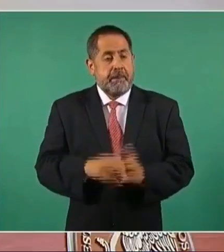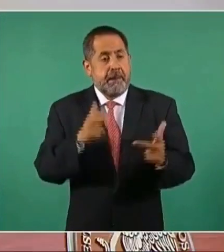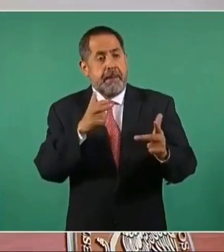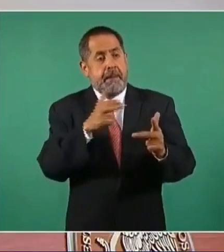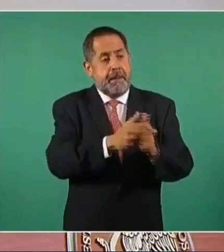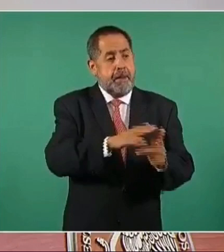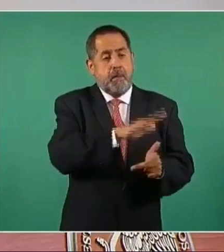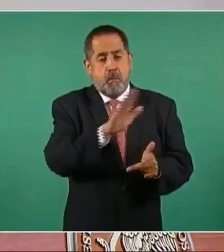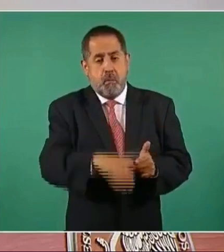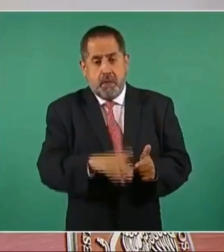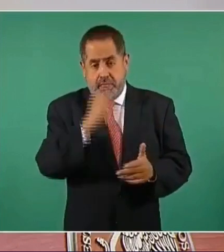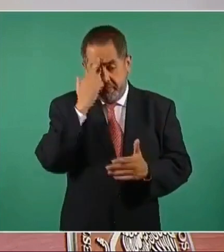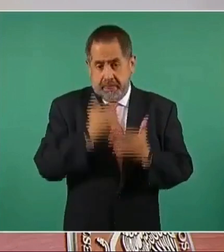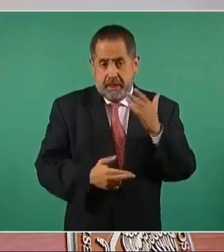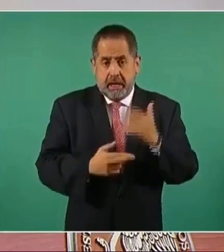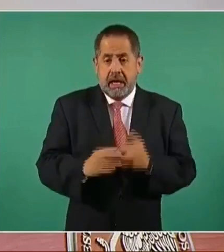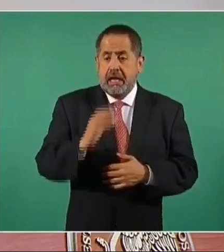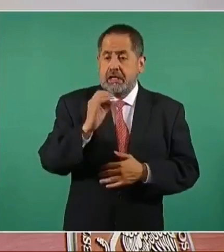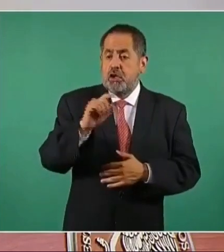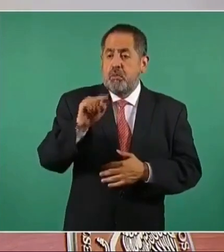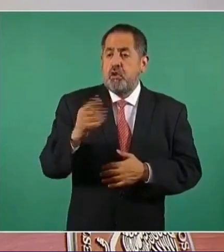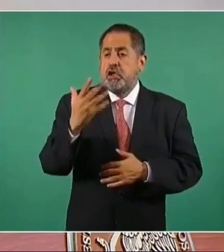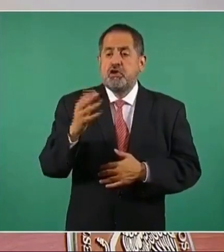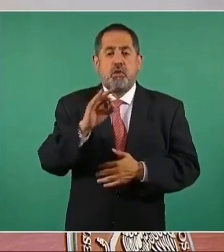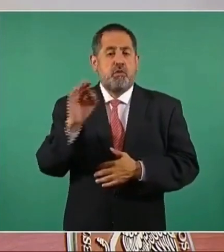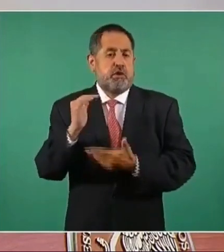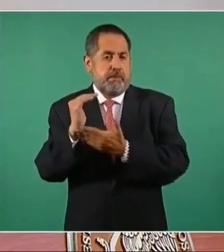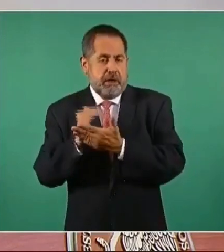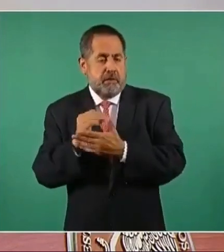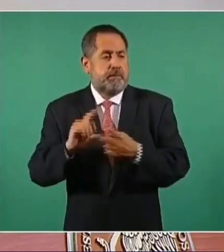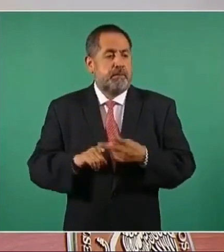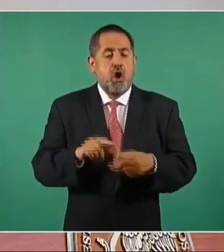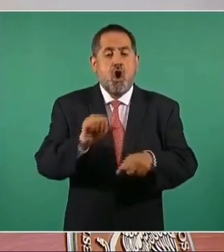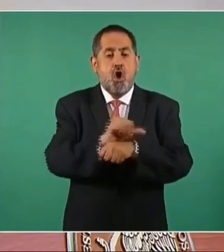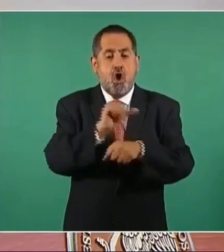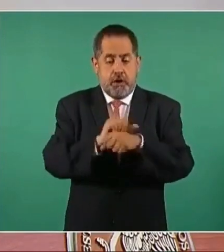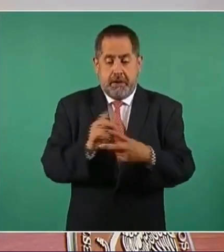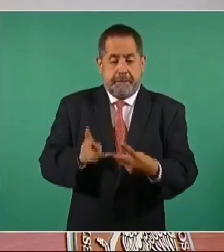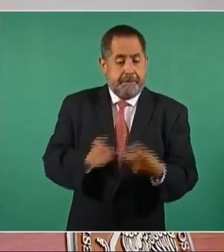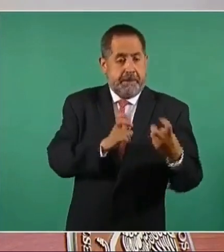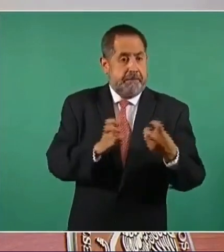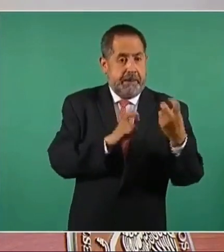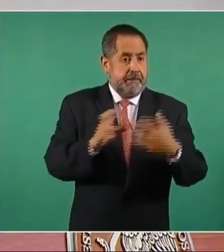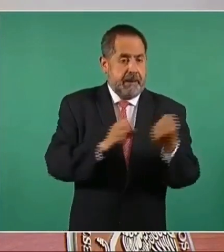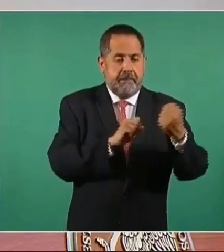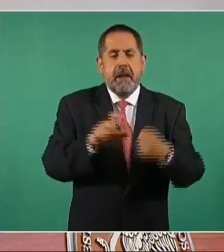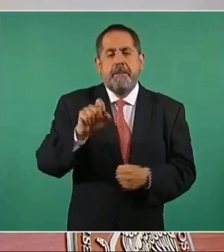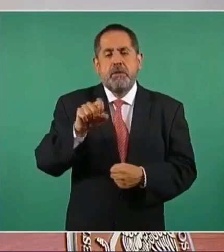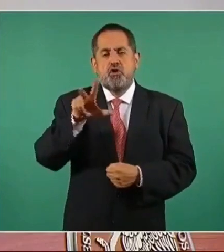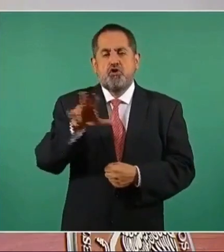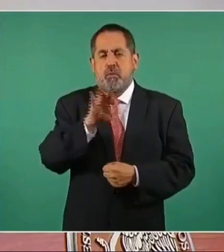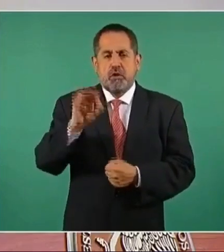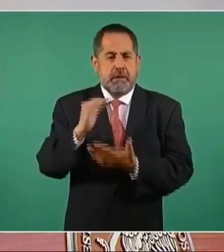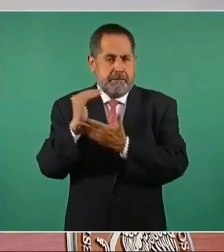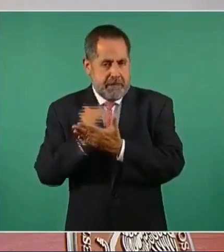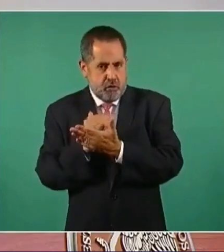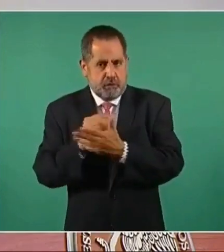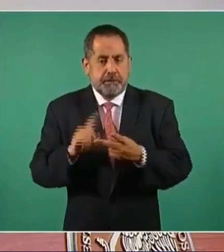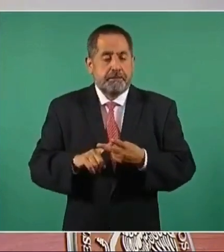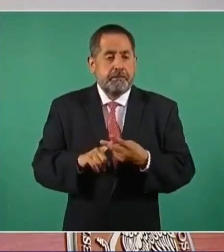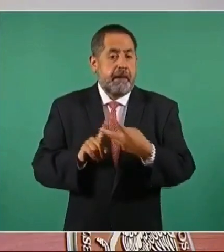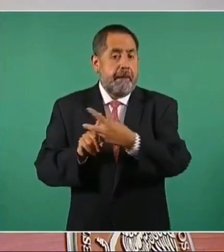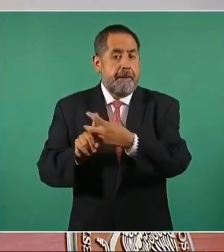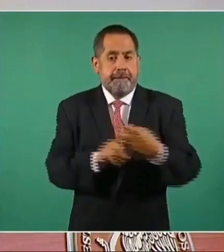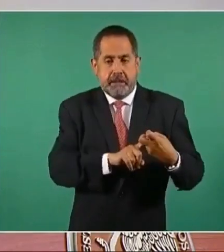.5 por ciento, el robo de vehículos en 28 por ciento, el secuestro